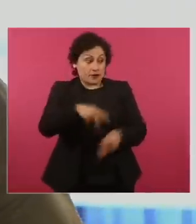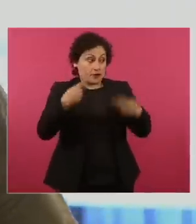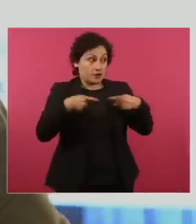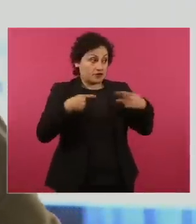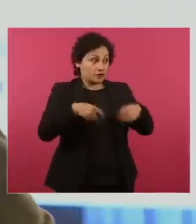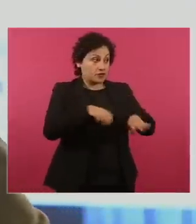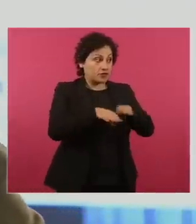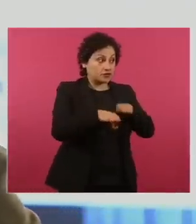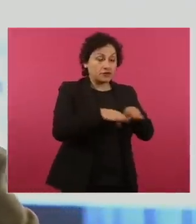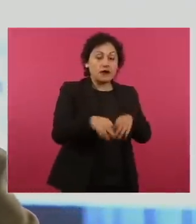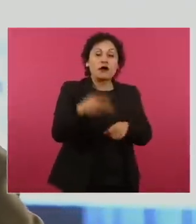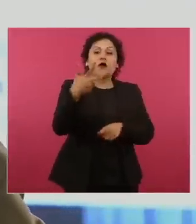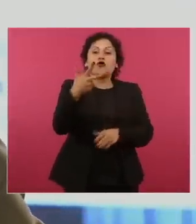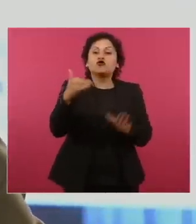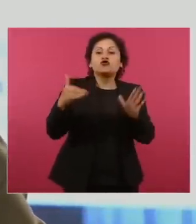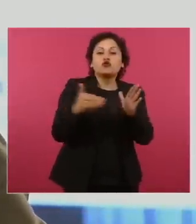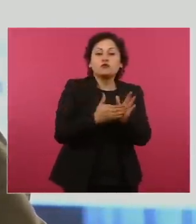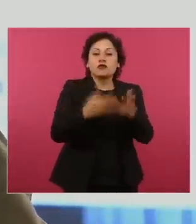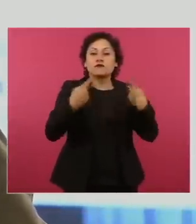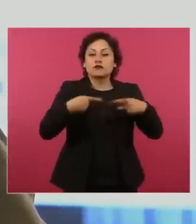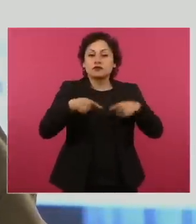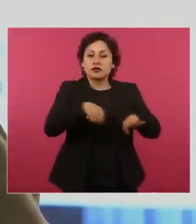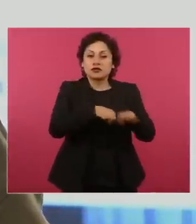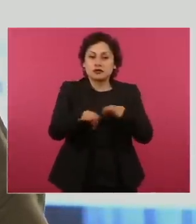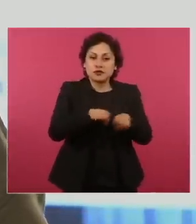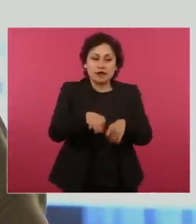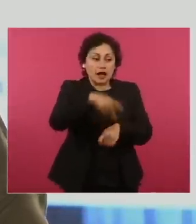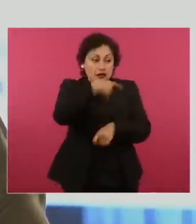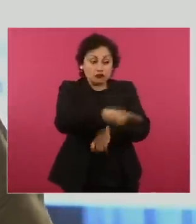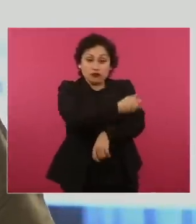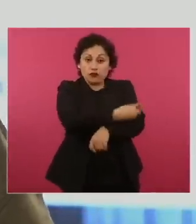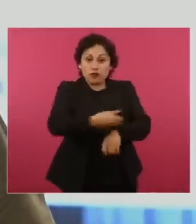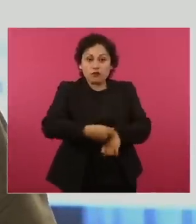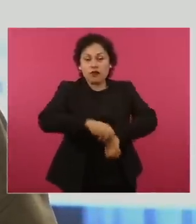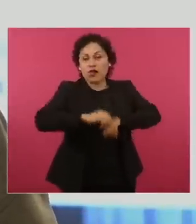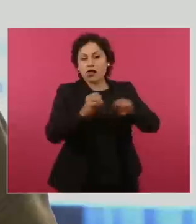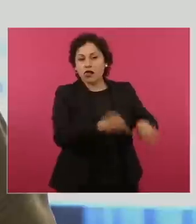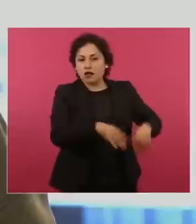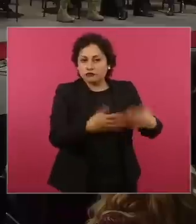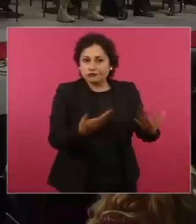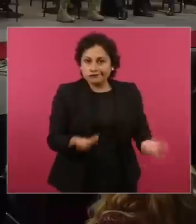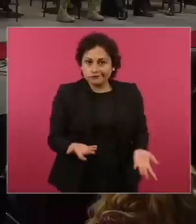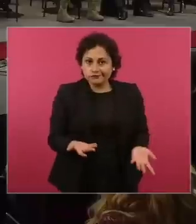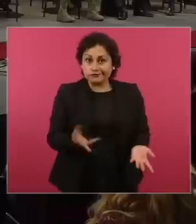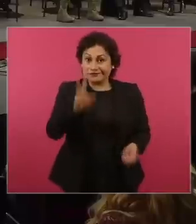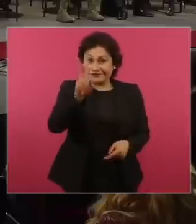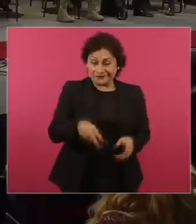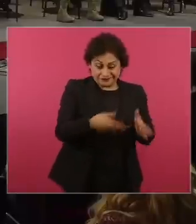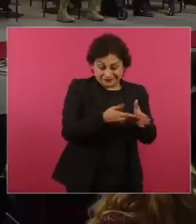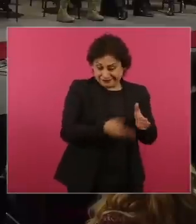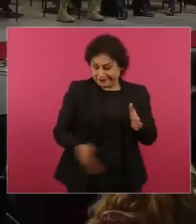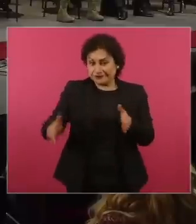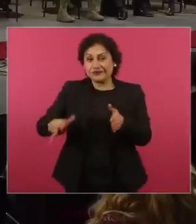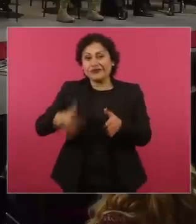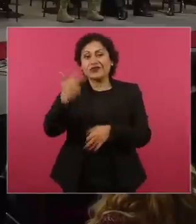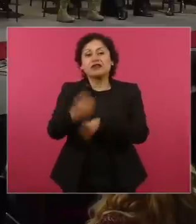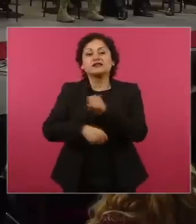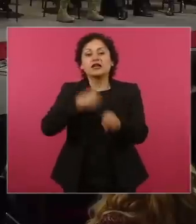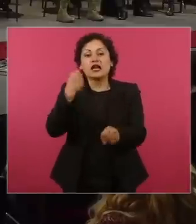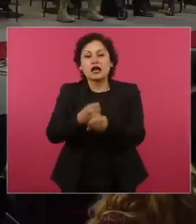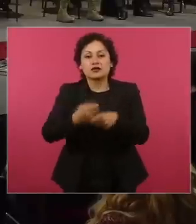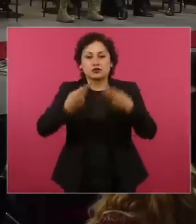trabajadores y sus familias. Durante 13 años, la lucha de las y los